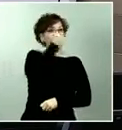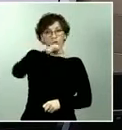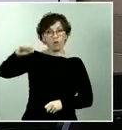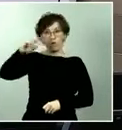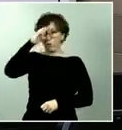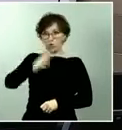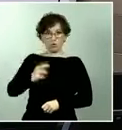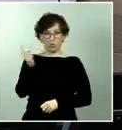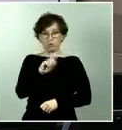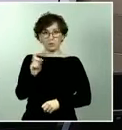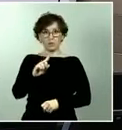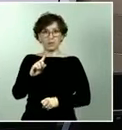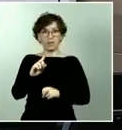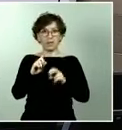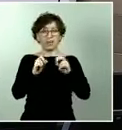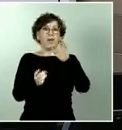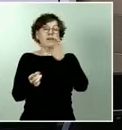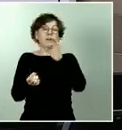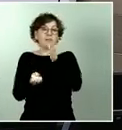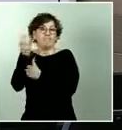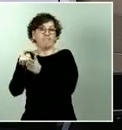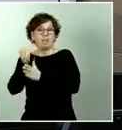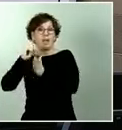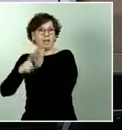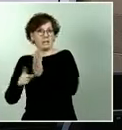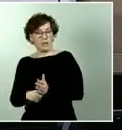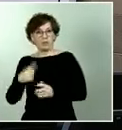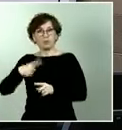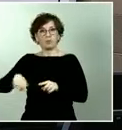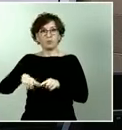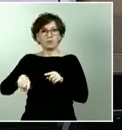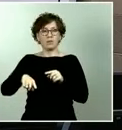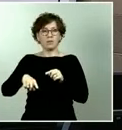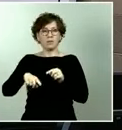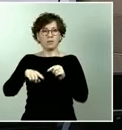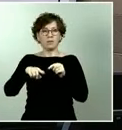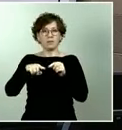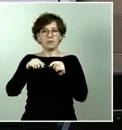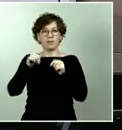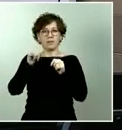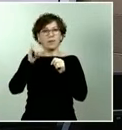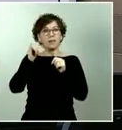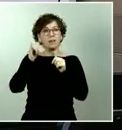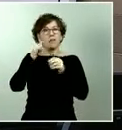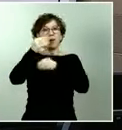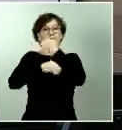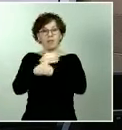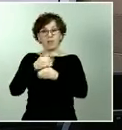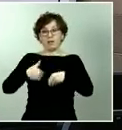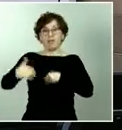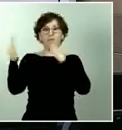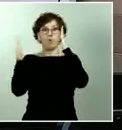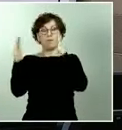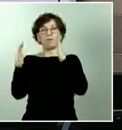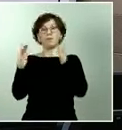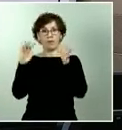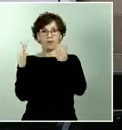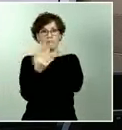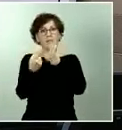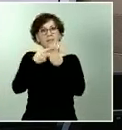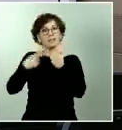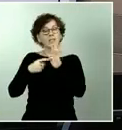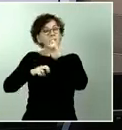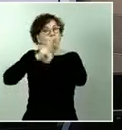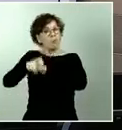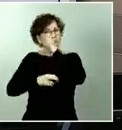van a revisar las orientaciones sobre criterios sancionadores durante la desescalada. Y para el ministro de Transporte, quisiera saber cómo se van a reabrir las